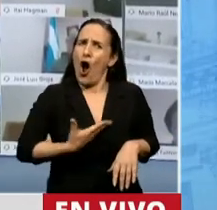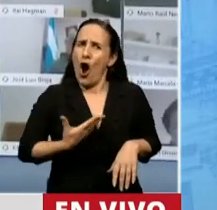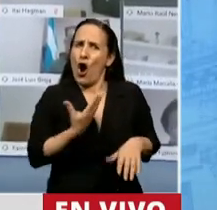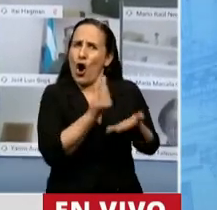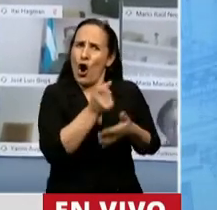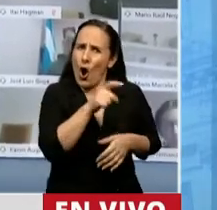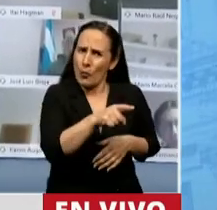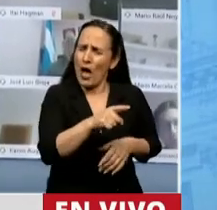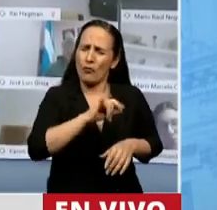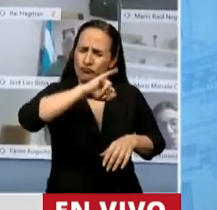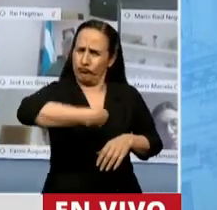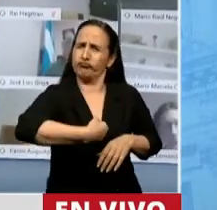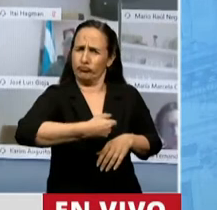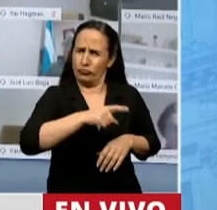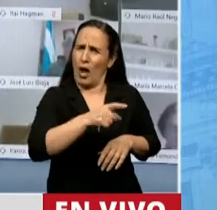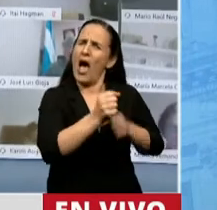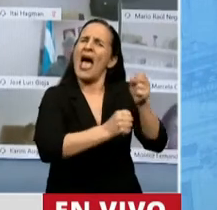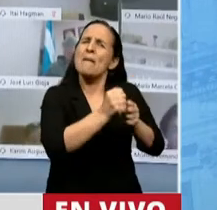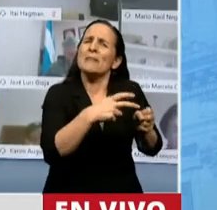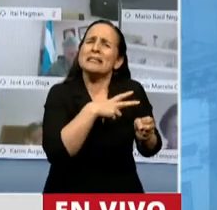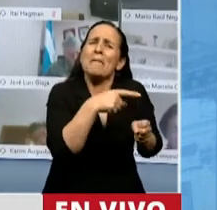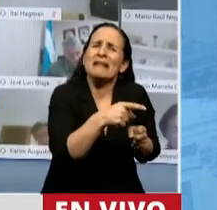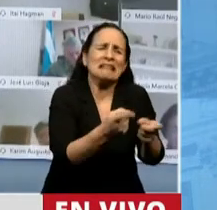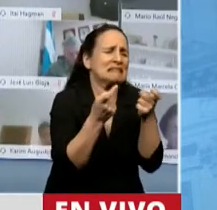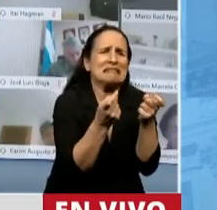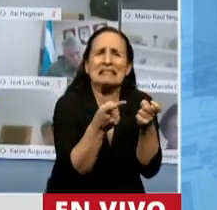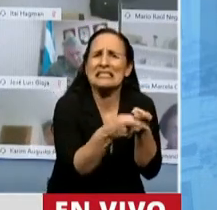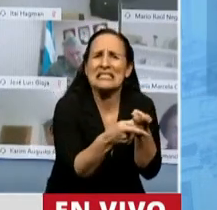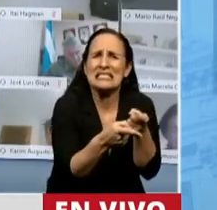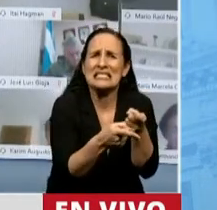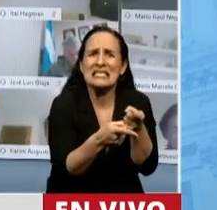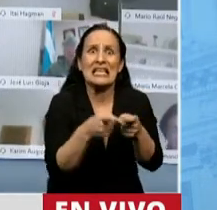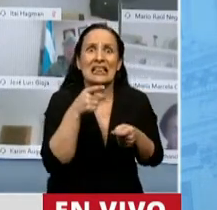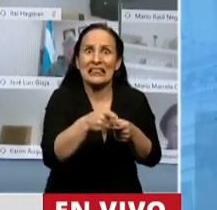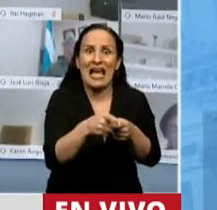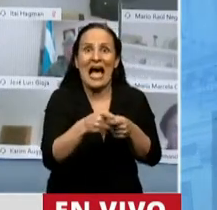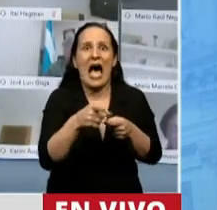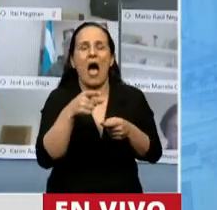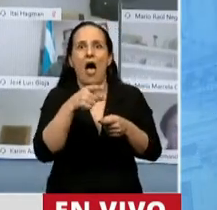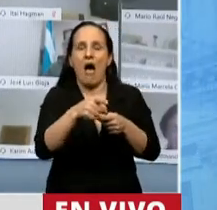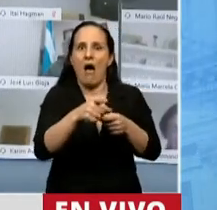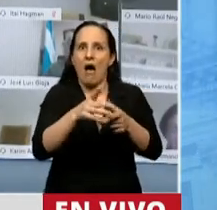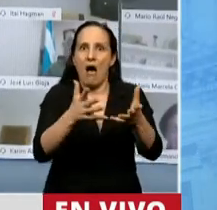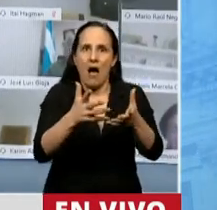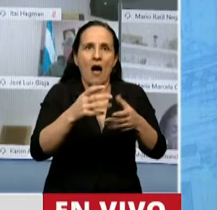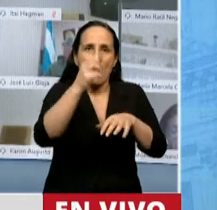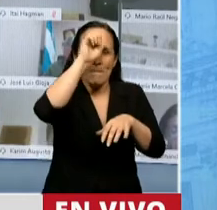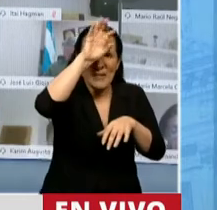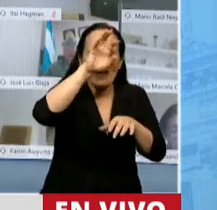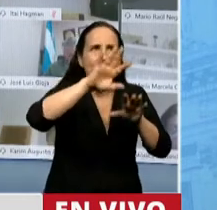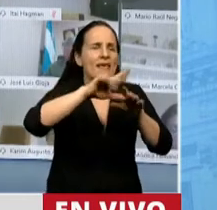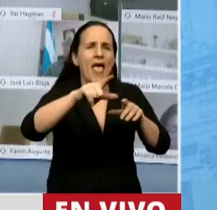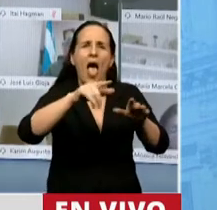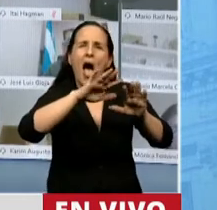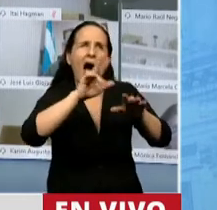de que había unas empresas privadas que necesitaban explotar a cielo abierto la minería, y con un sistema